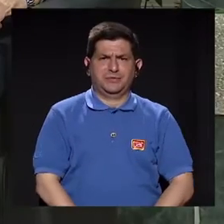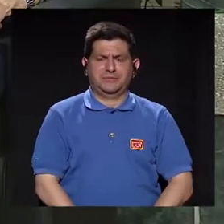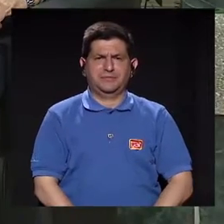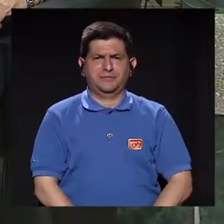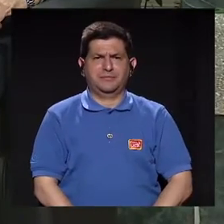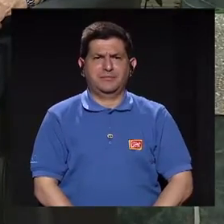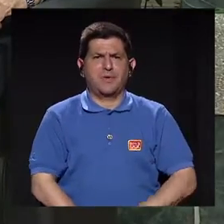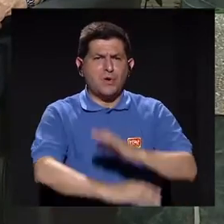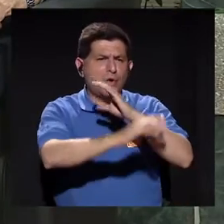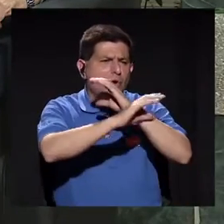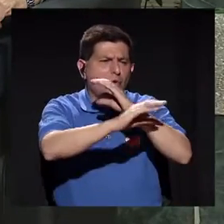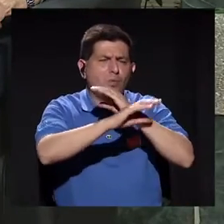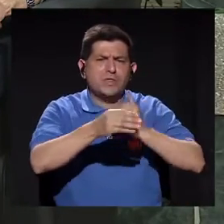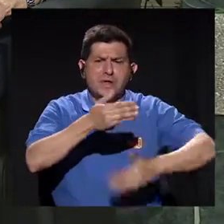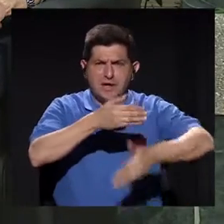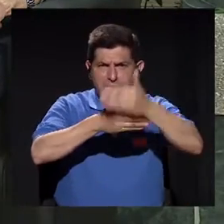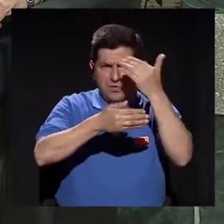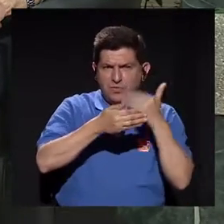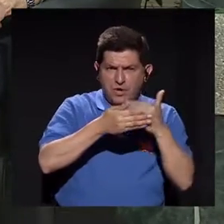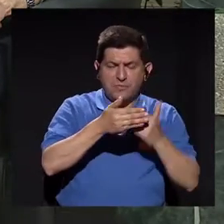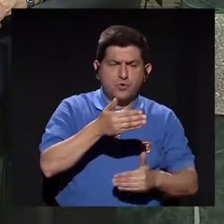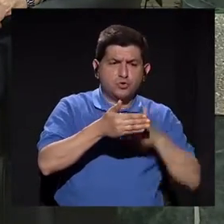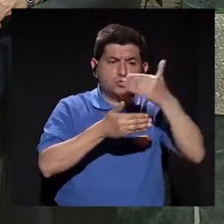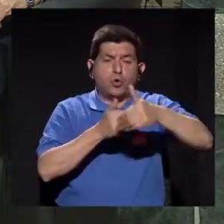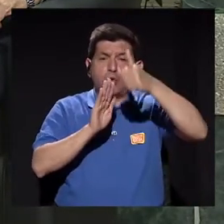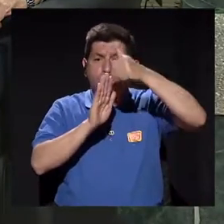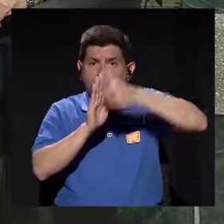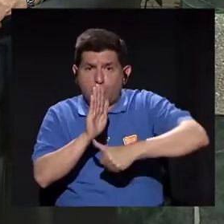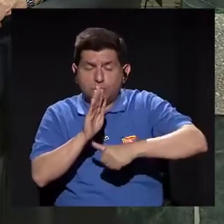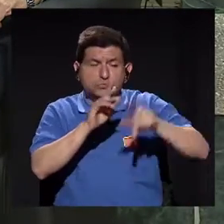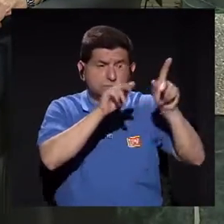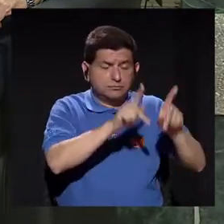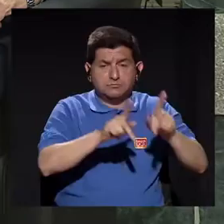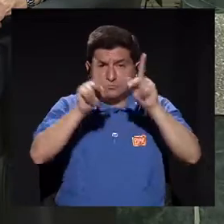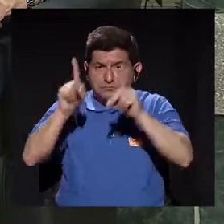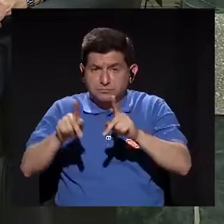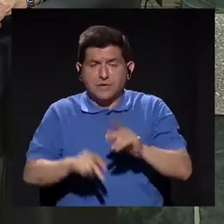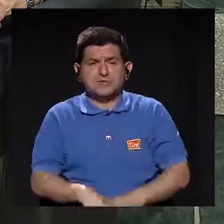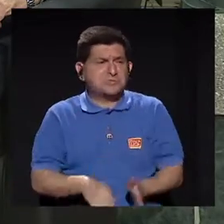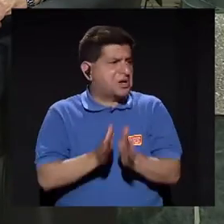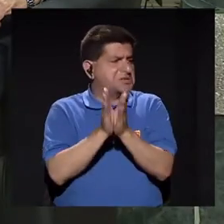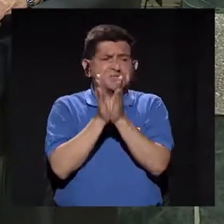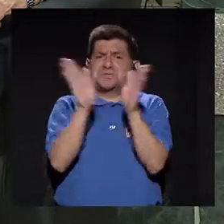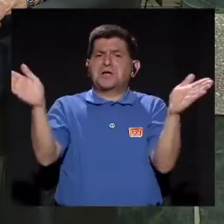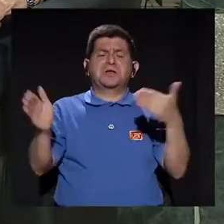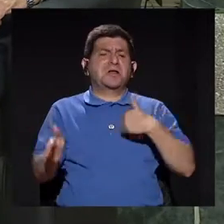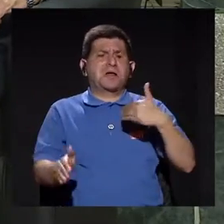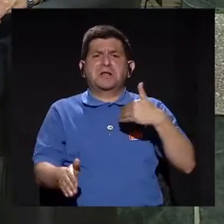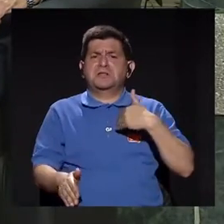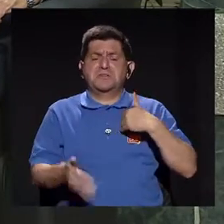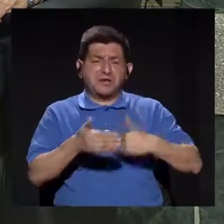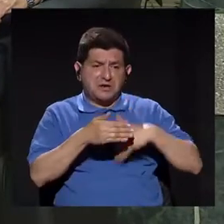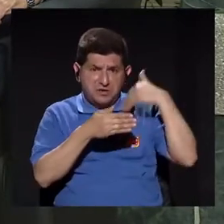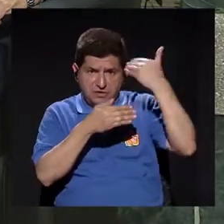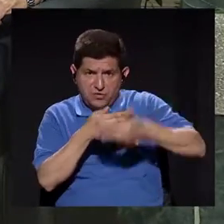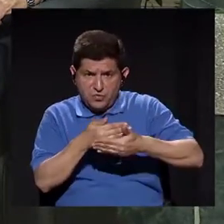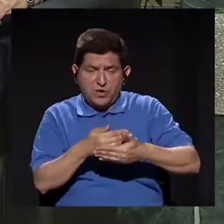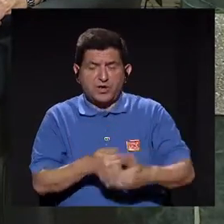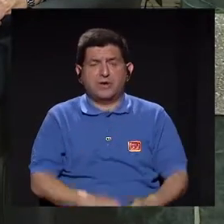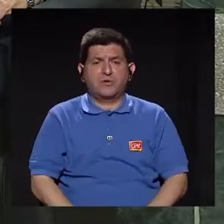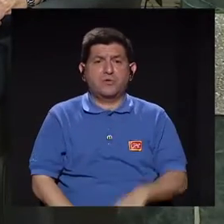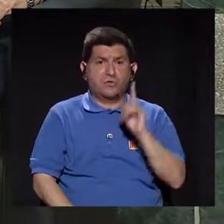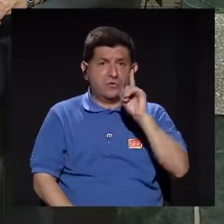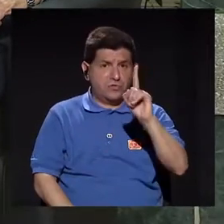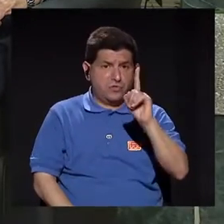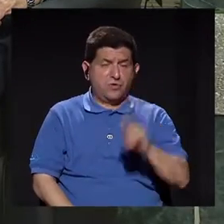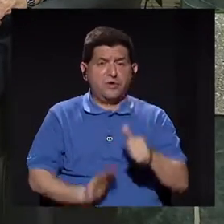¿cuáles son los cuidados previos y posquirúrgicos que las personas, en términos generales, tienen que tener después de, o